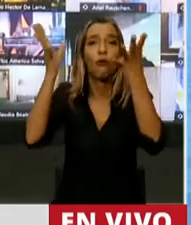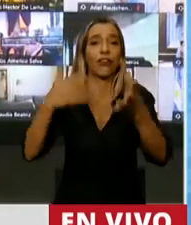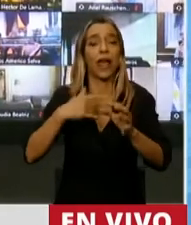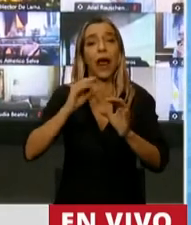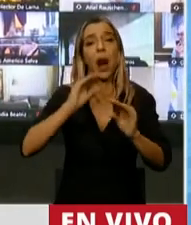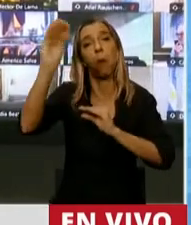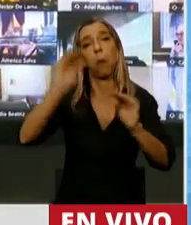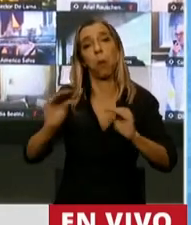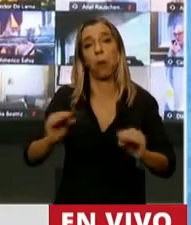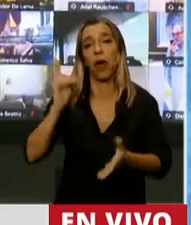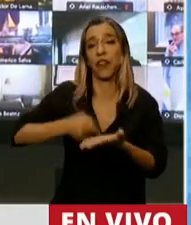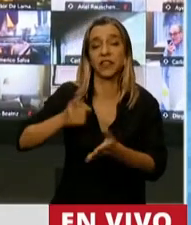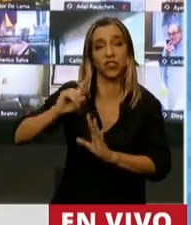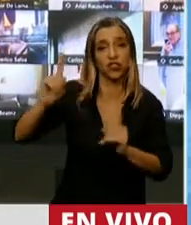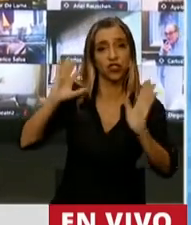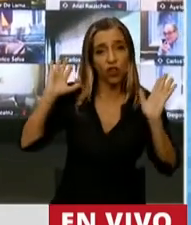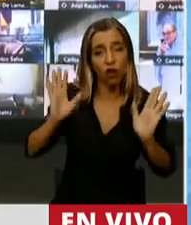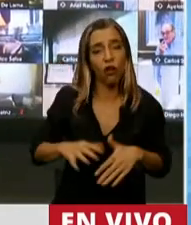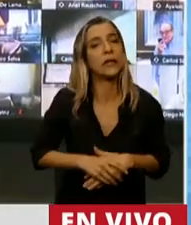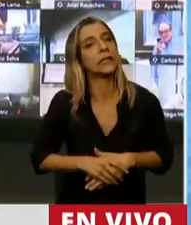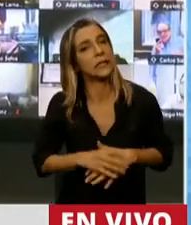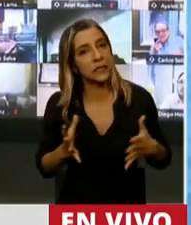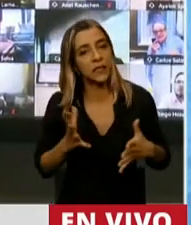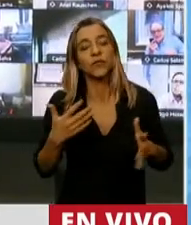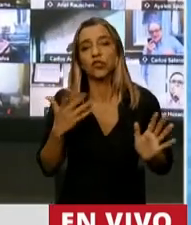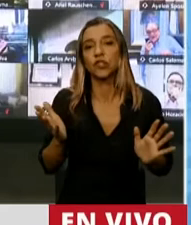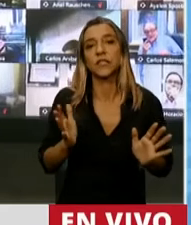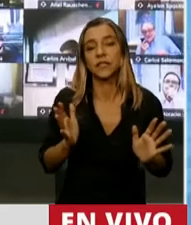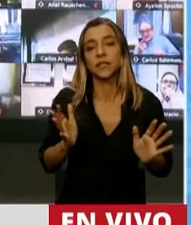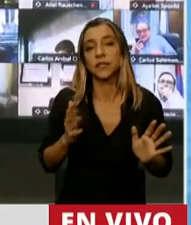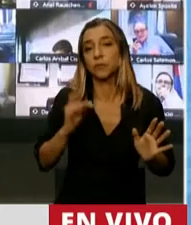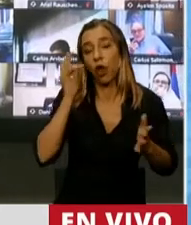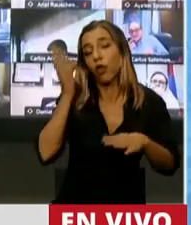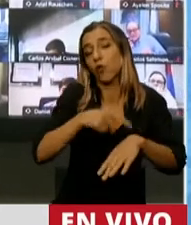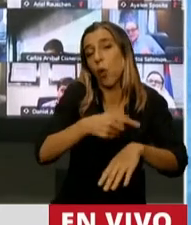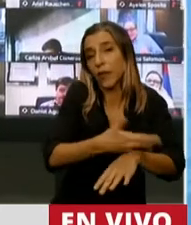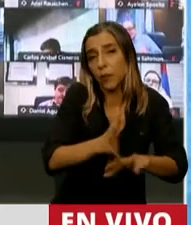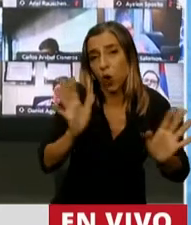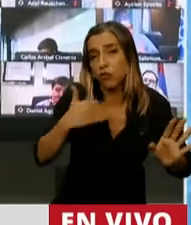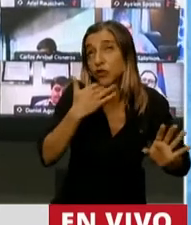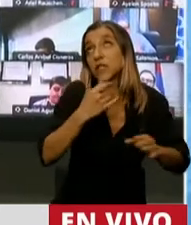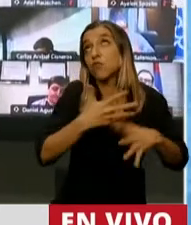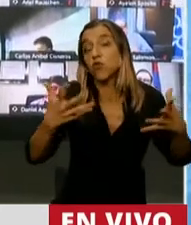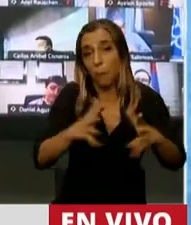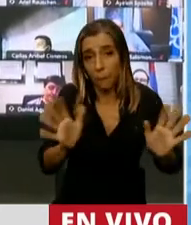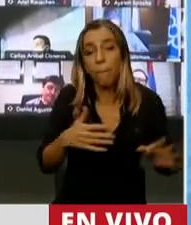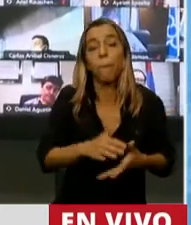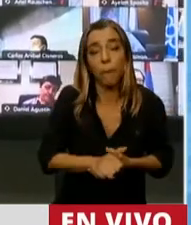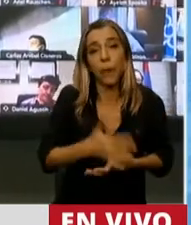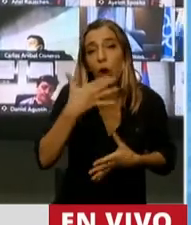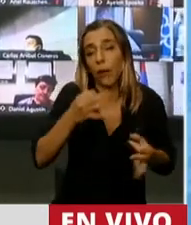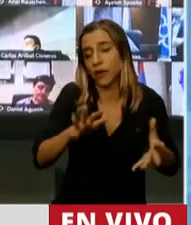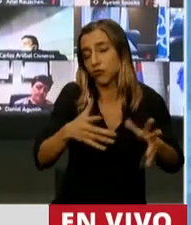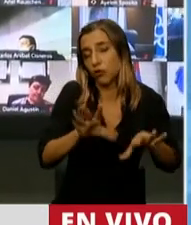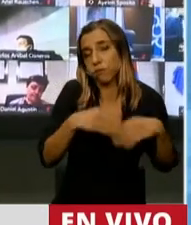ahí hay que ver cómo suporta uno, cómo suporta el otro. Así que, bueno, disculpe, no sé si me pasé tanto, pero era más o